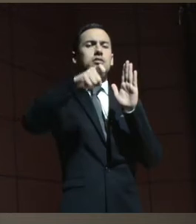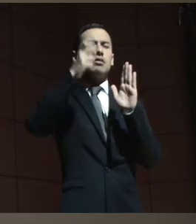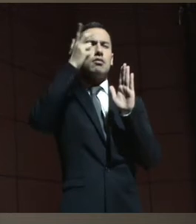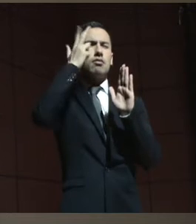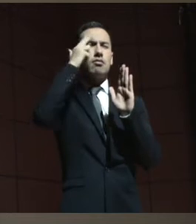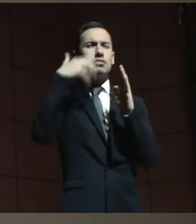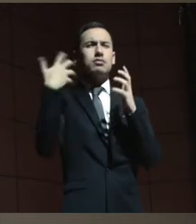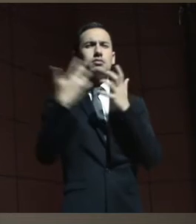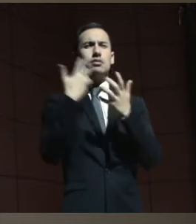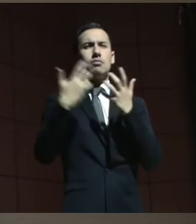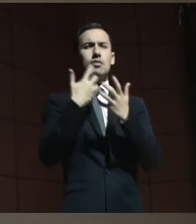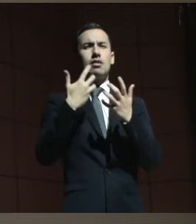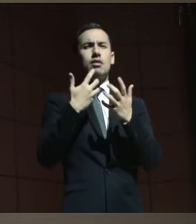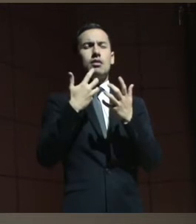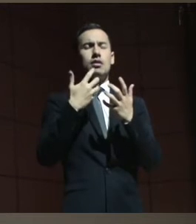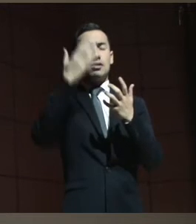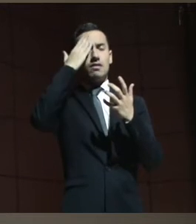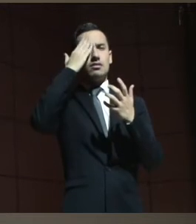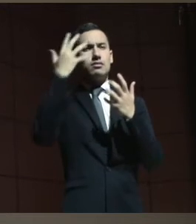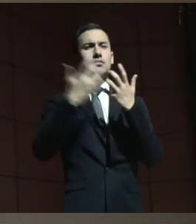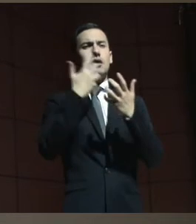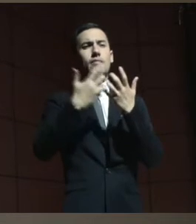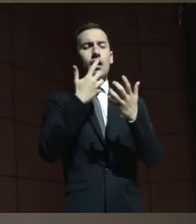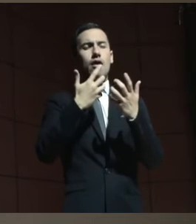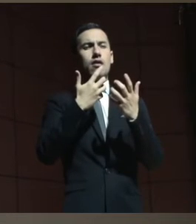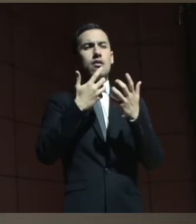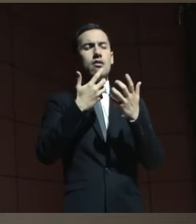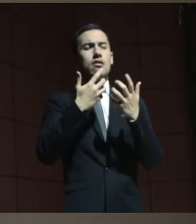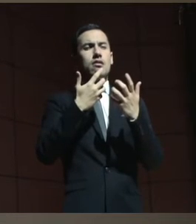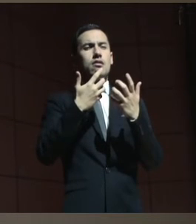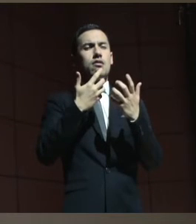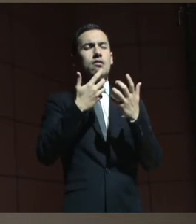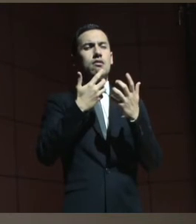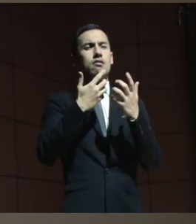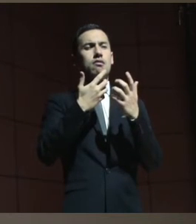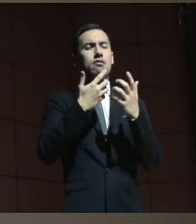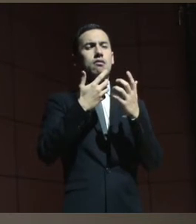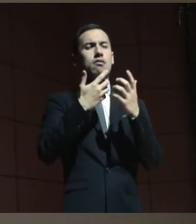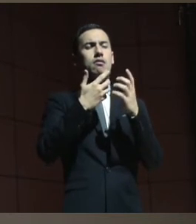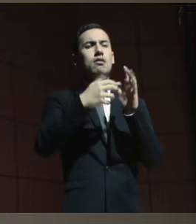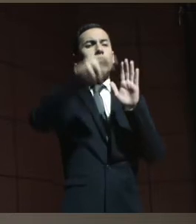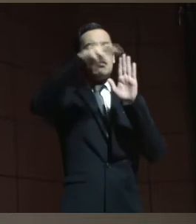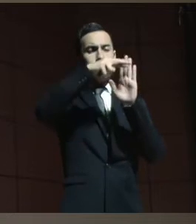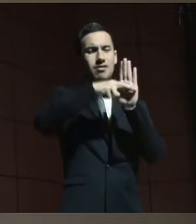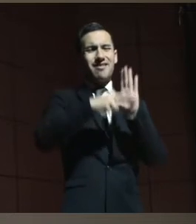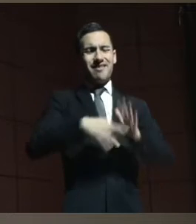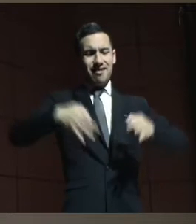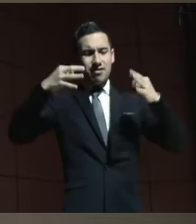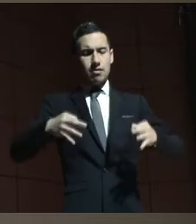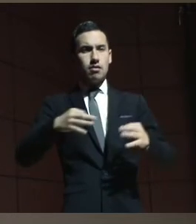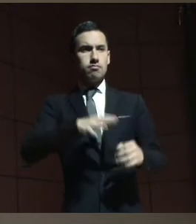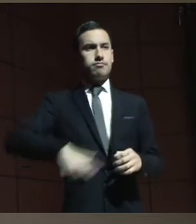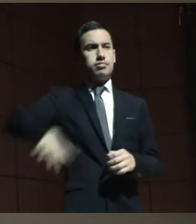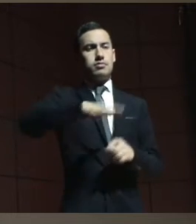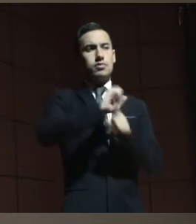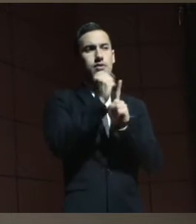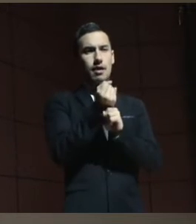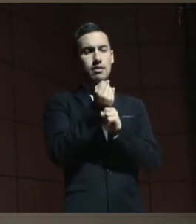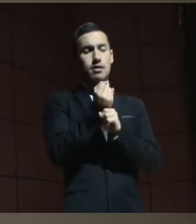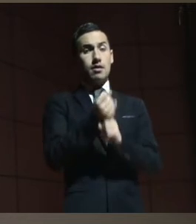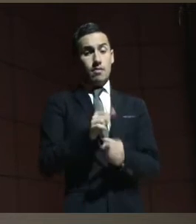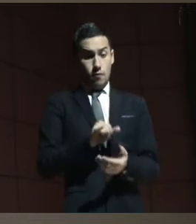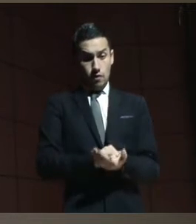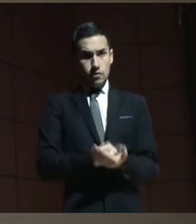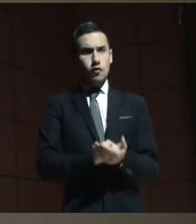que está regulado como garantía para el conjunto de la sociedad. Por eso que es la